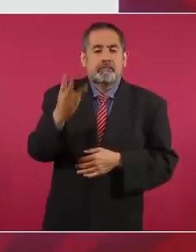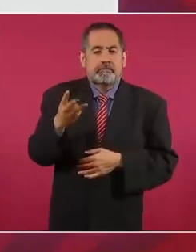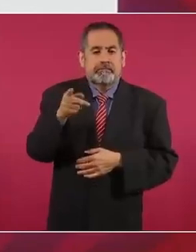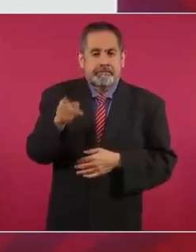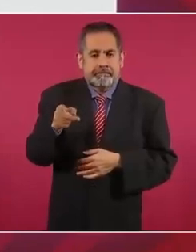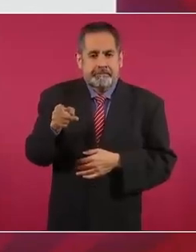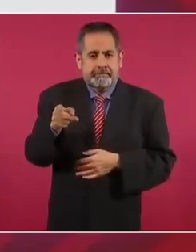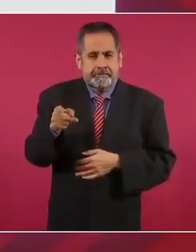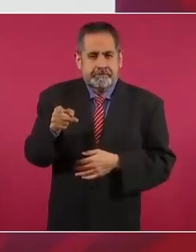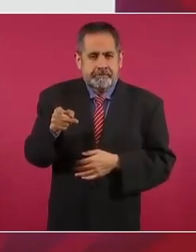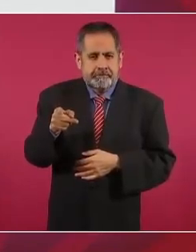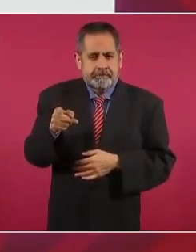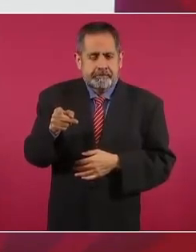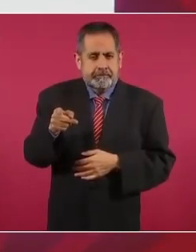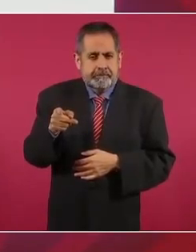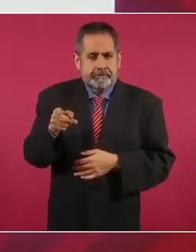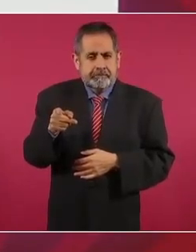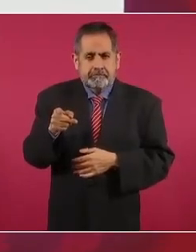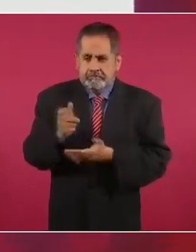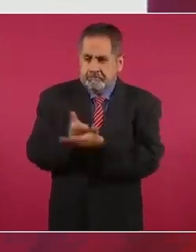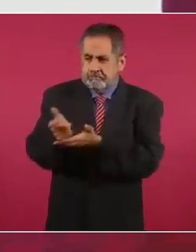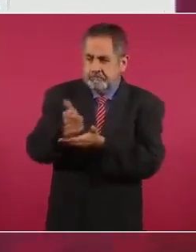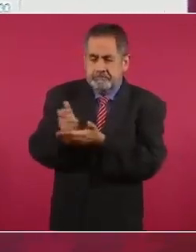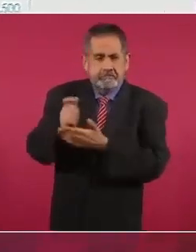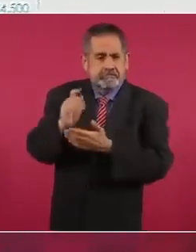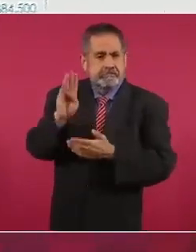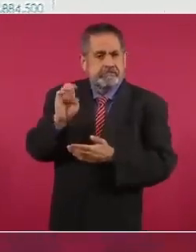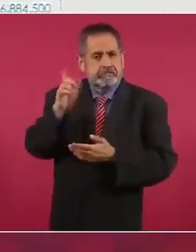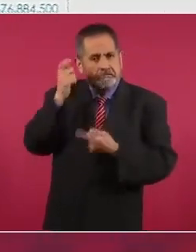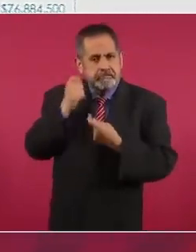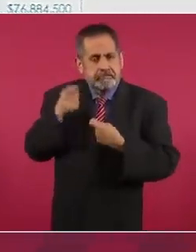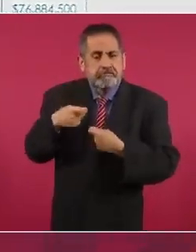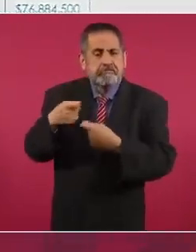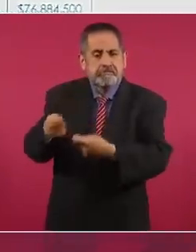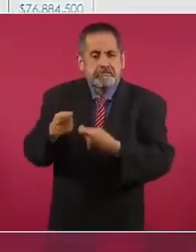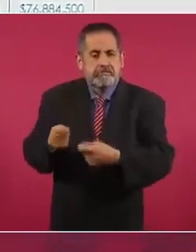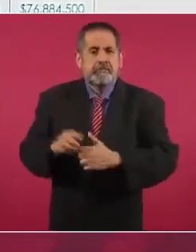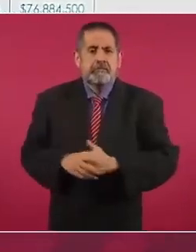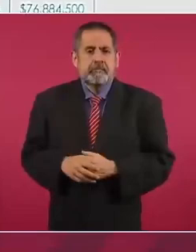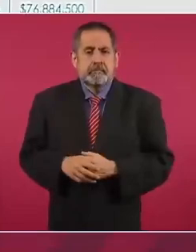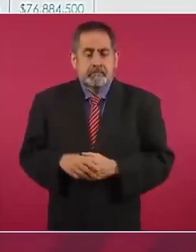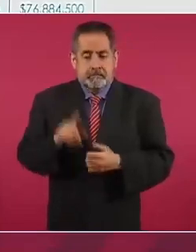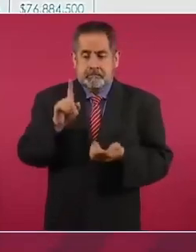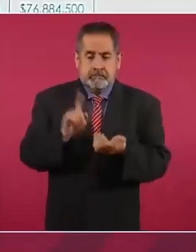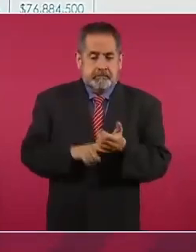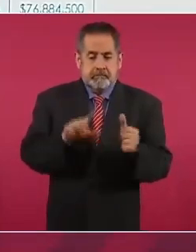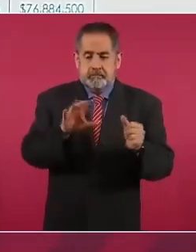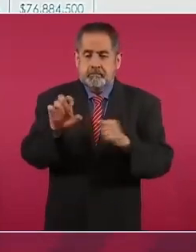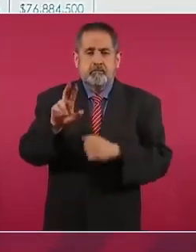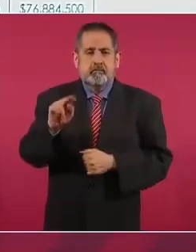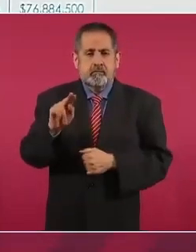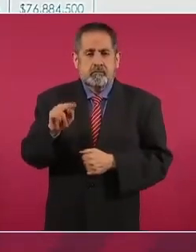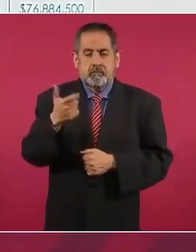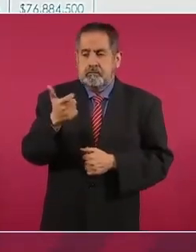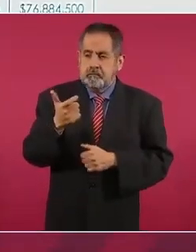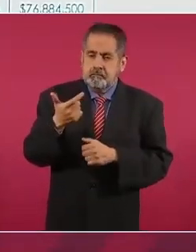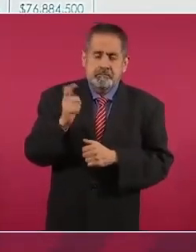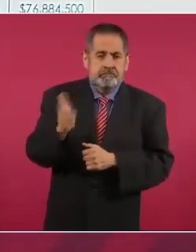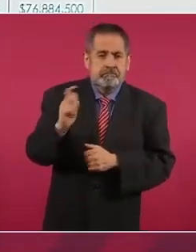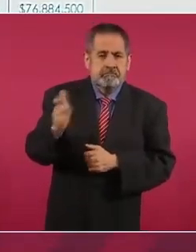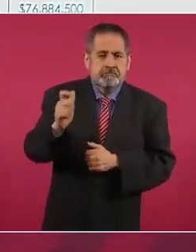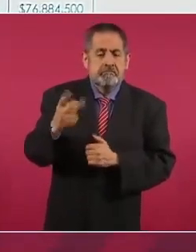están becados, mil 680 pesos bimestrales.